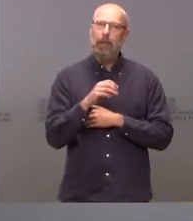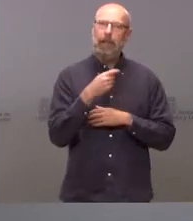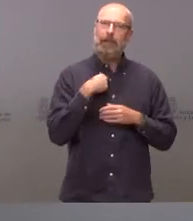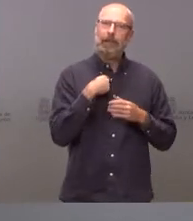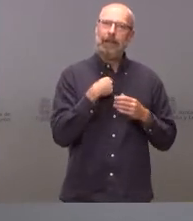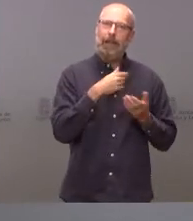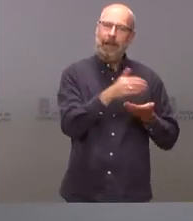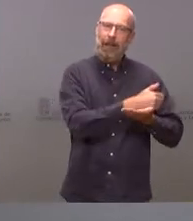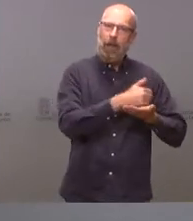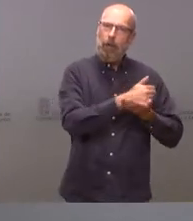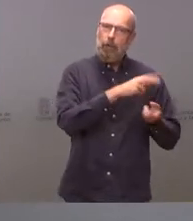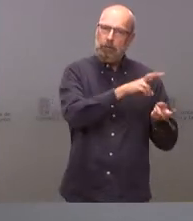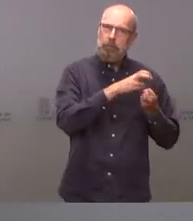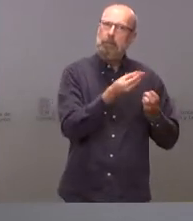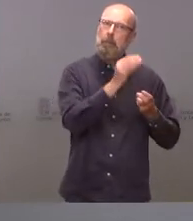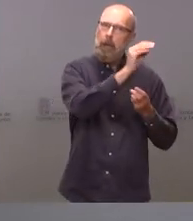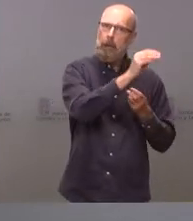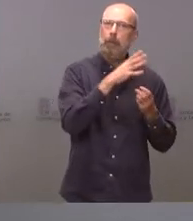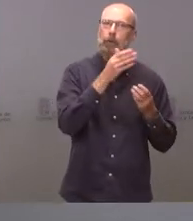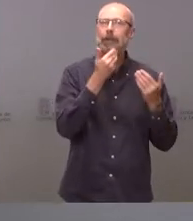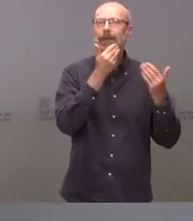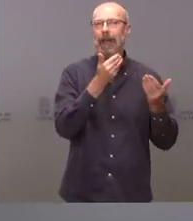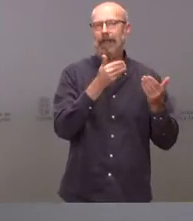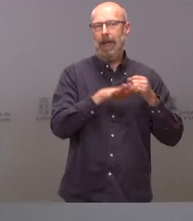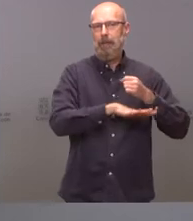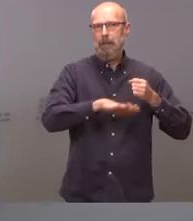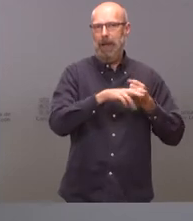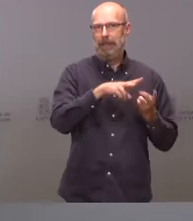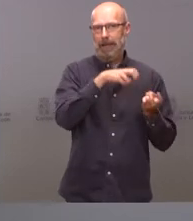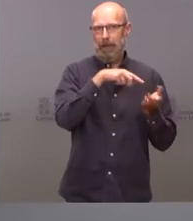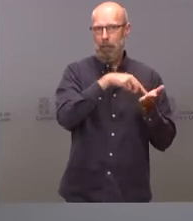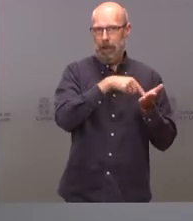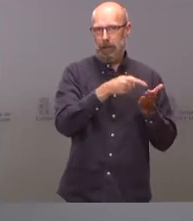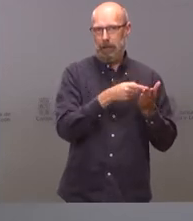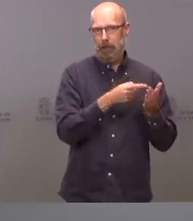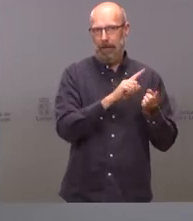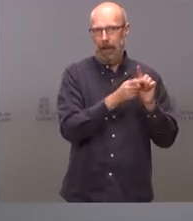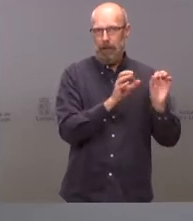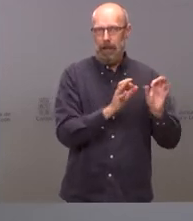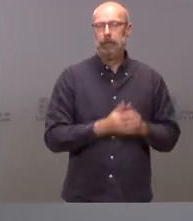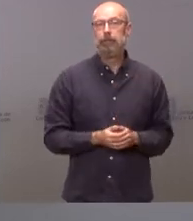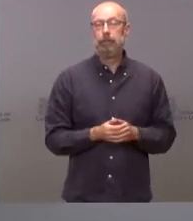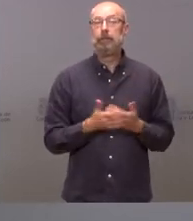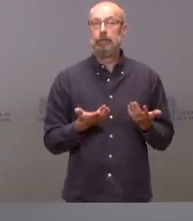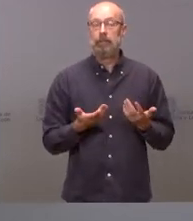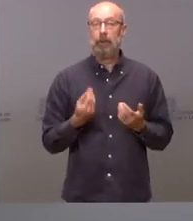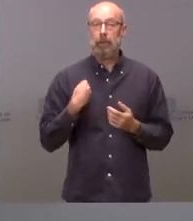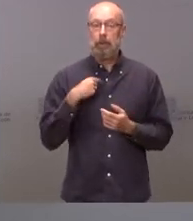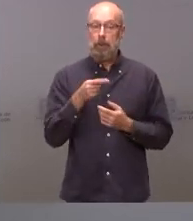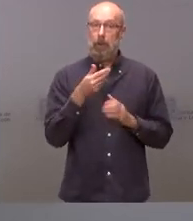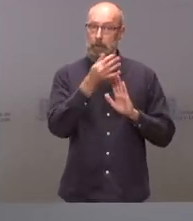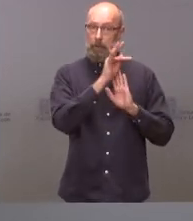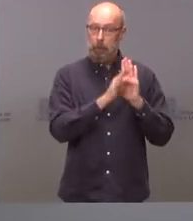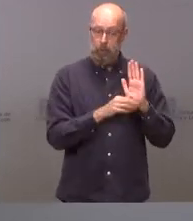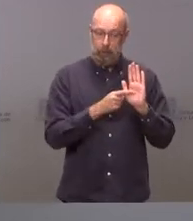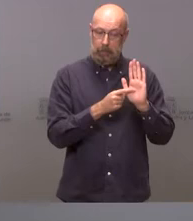en la recaudación por el aumento de las bases imponibles. Si hay tres motivos que inducen a que este presupuesto tenga una